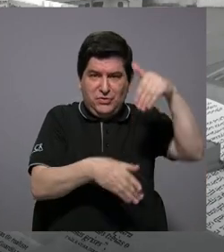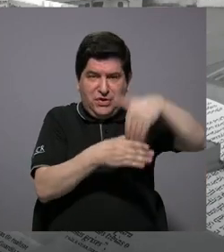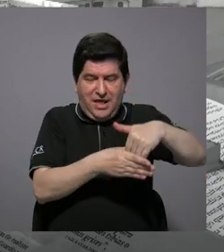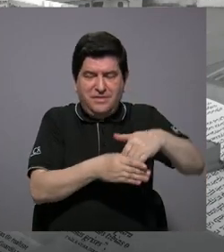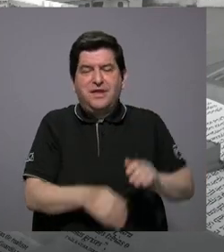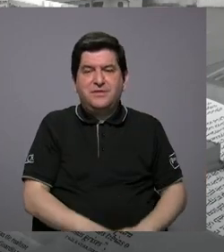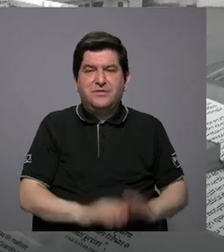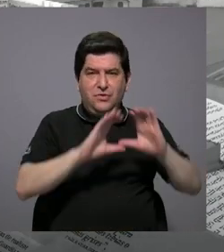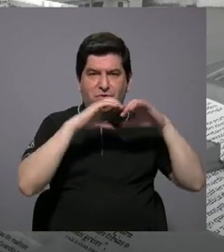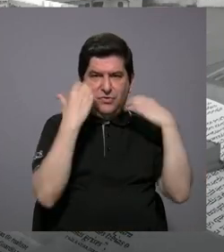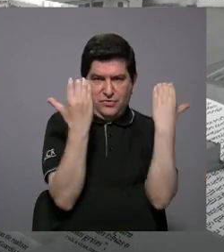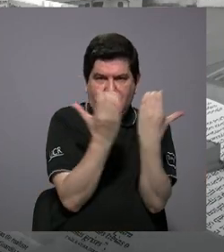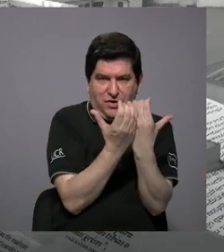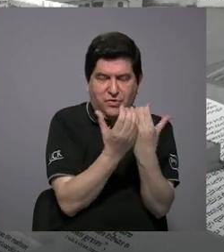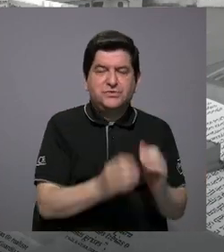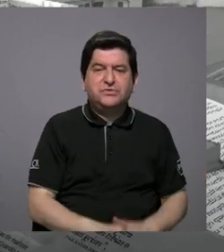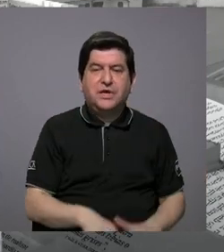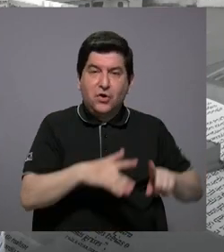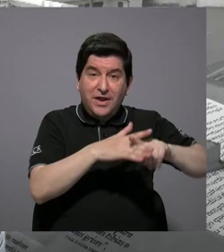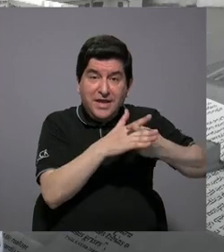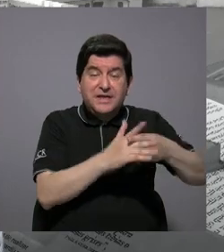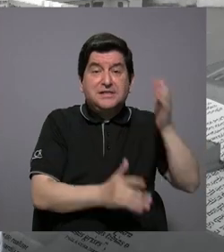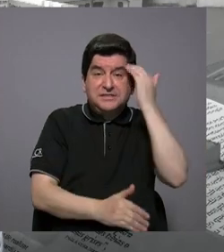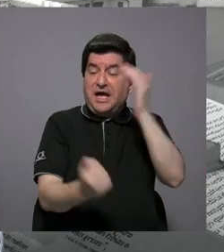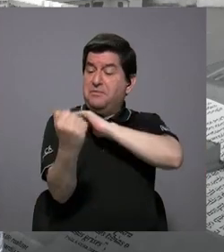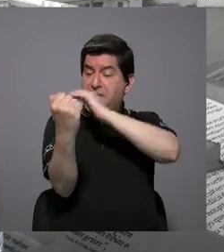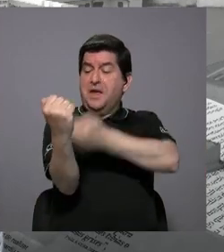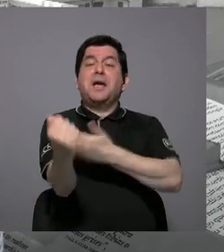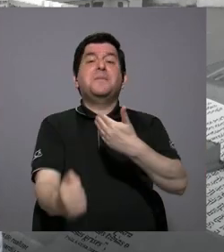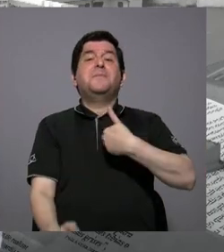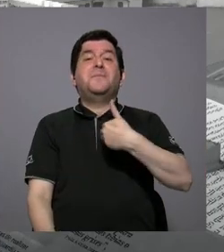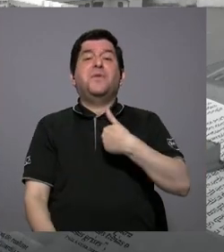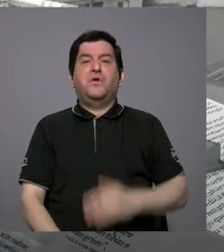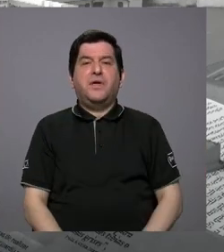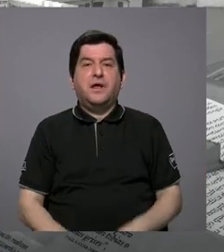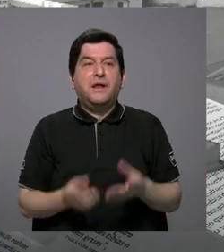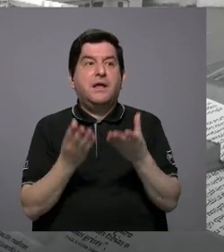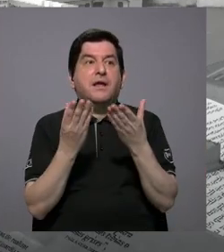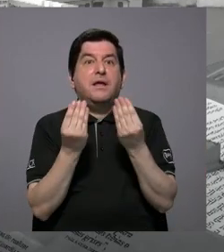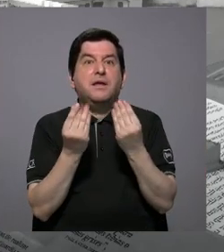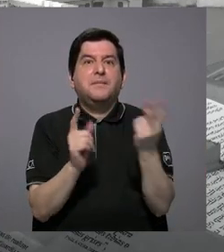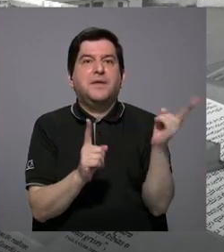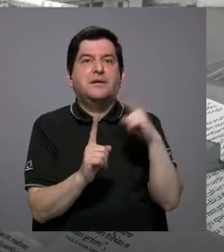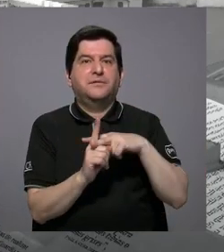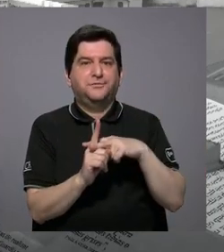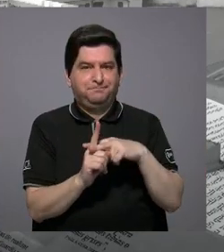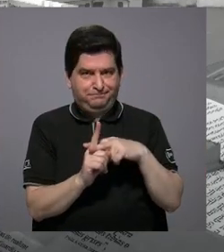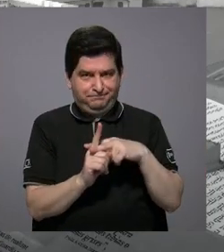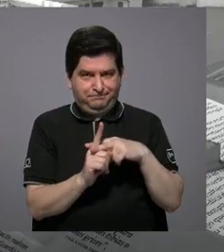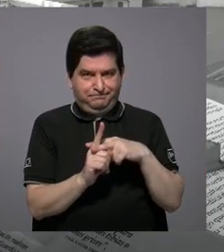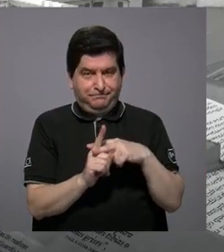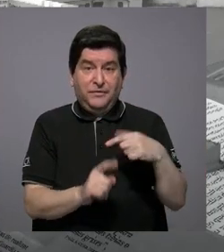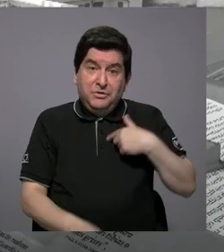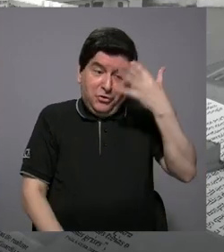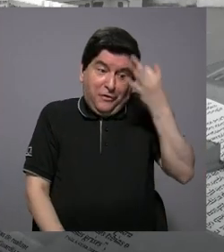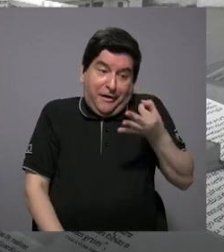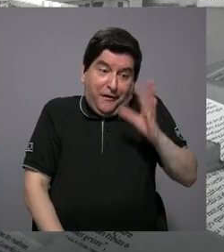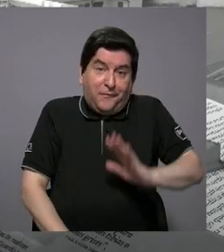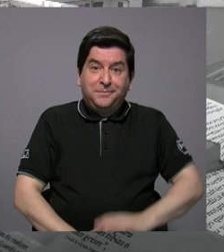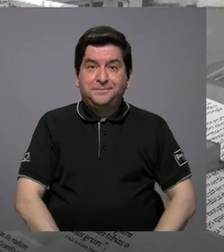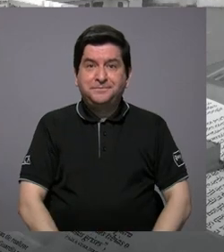acaba de entrar, sabe que tiene poder y tiene miedo de ejercer el poder. Me temo yo,